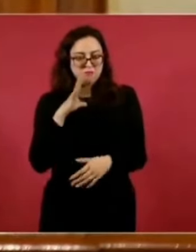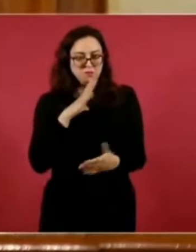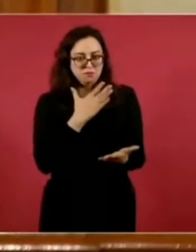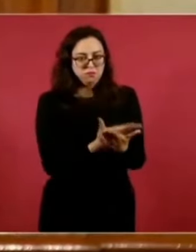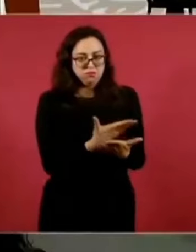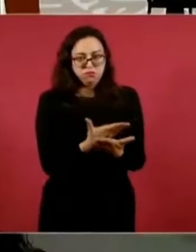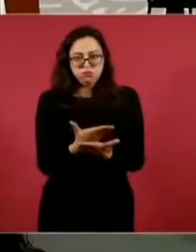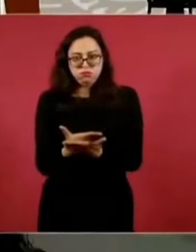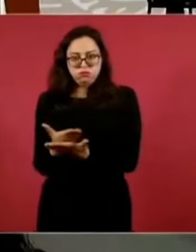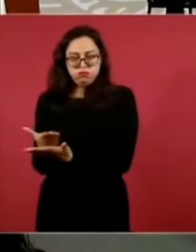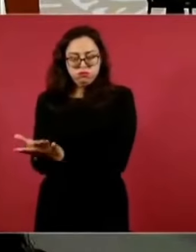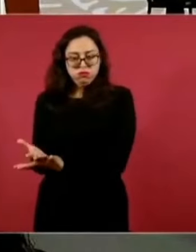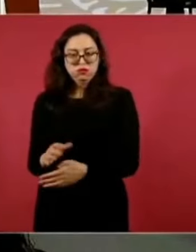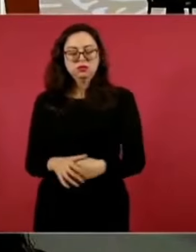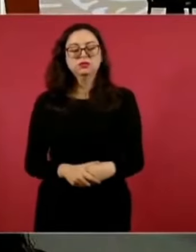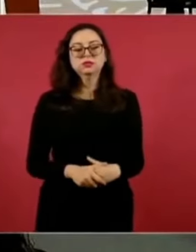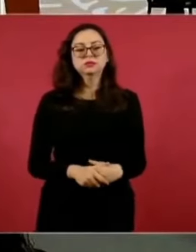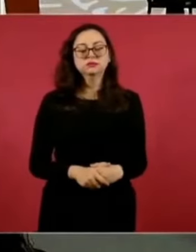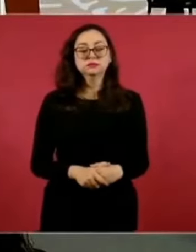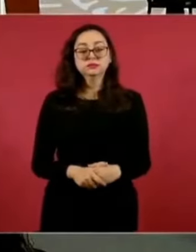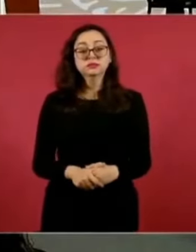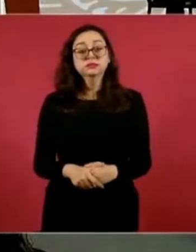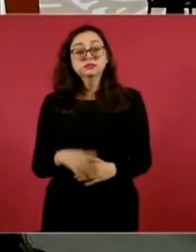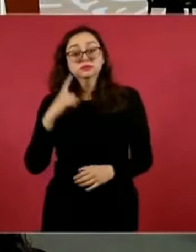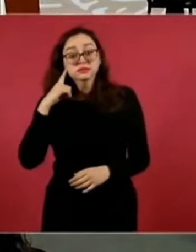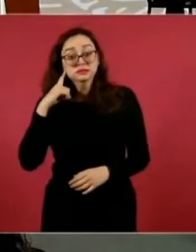Incluso, presidente. Mande.